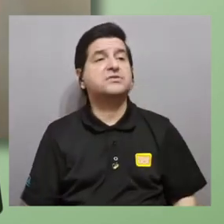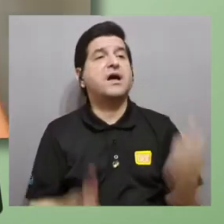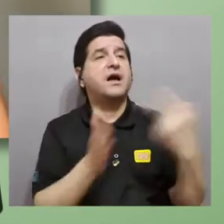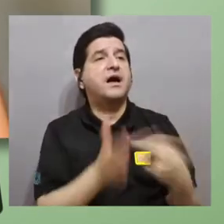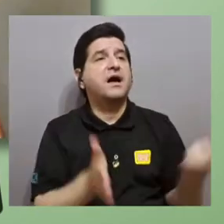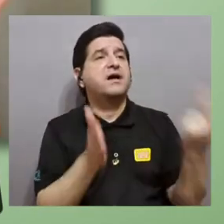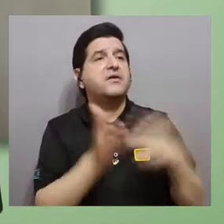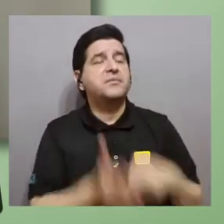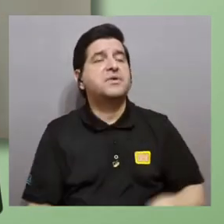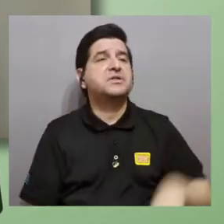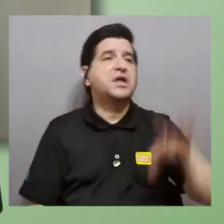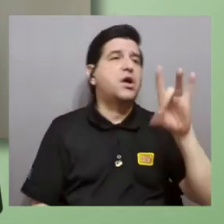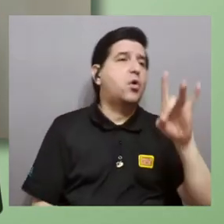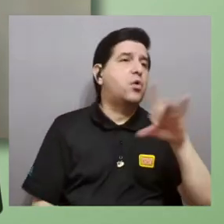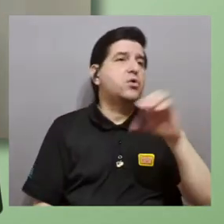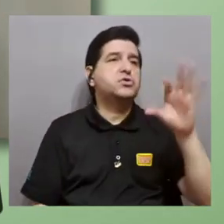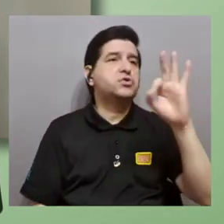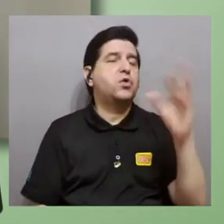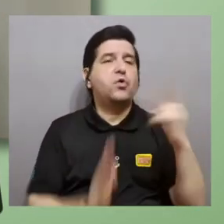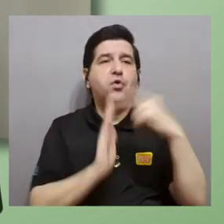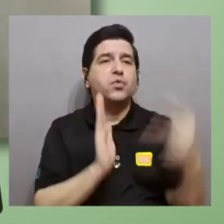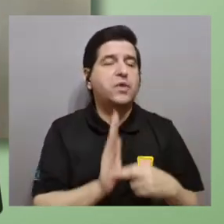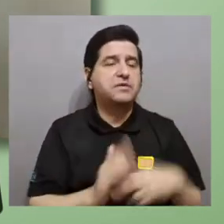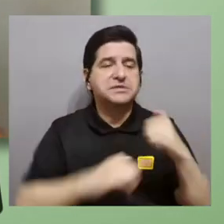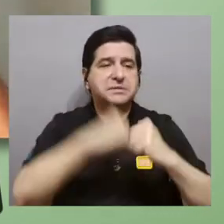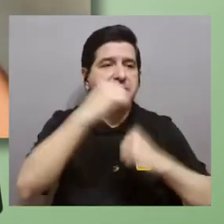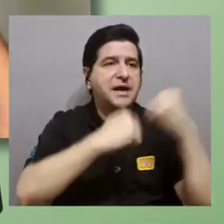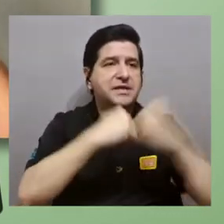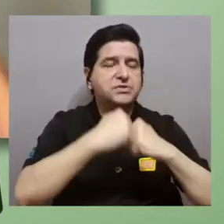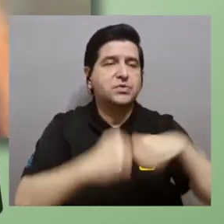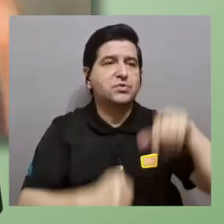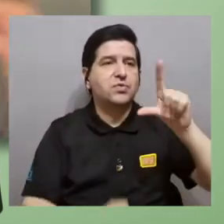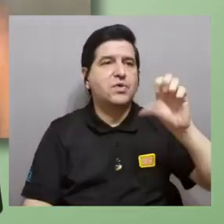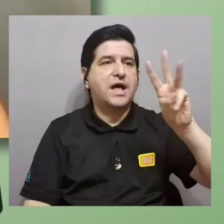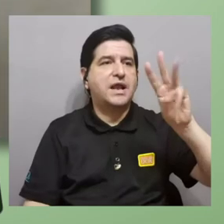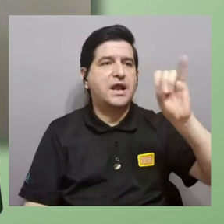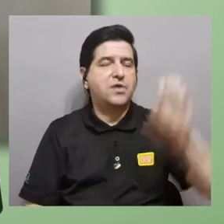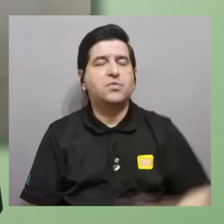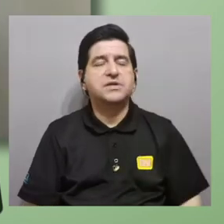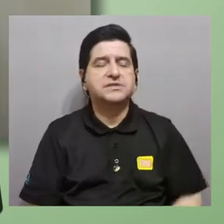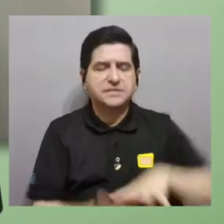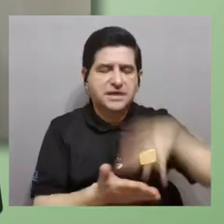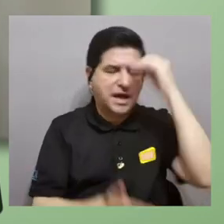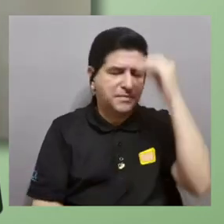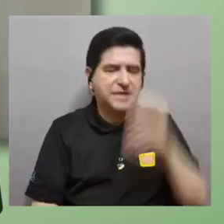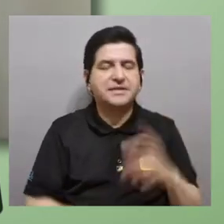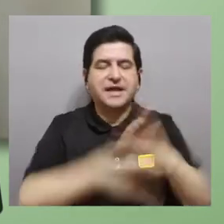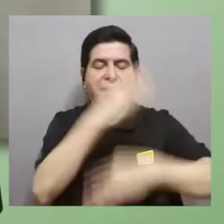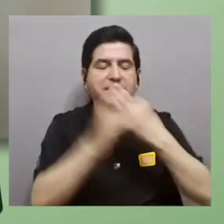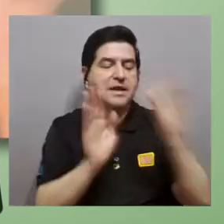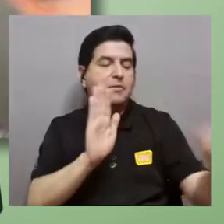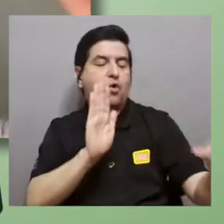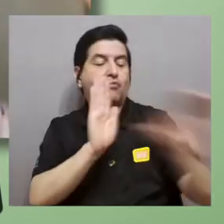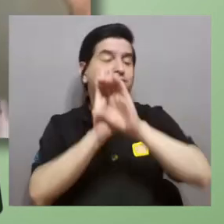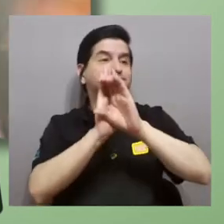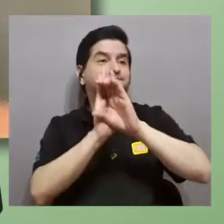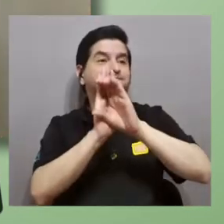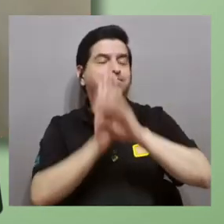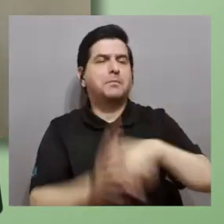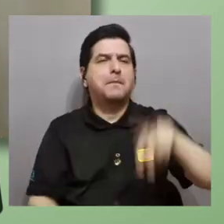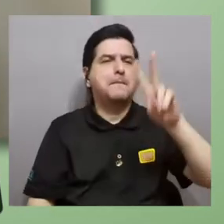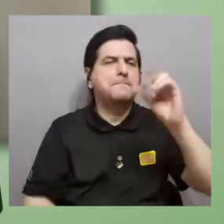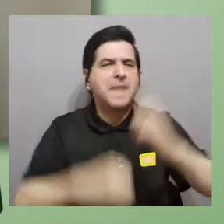las ocho o nueve reglas para construir estructuras de Lewis se aprenden fotográficamente las 20